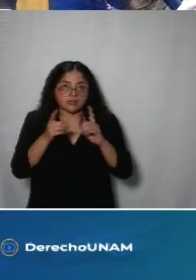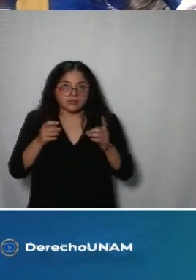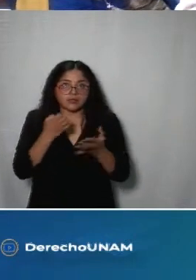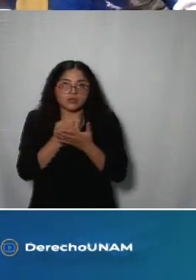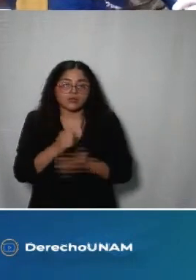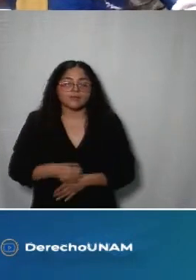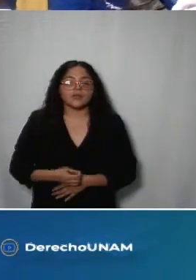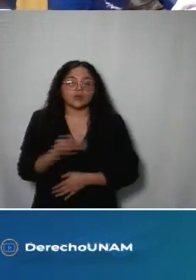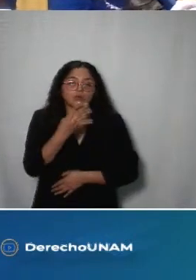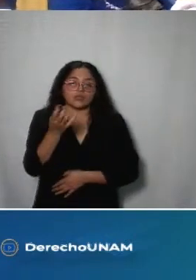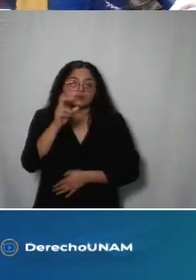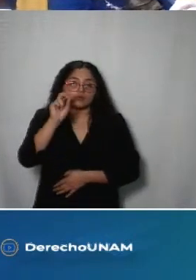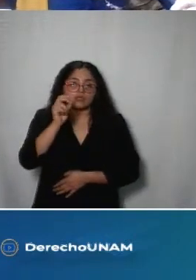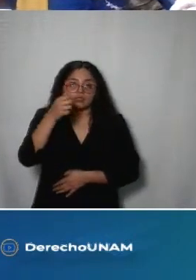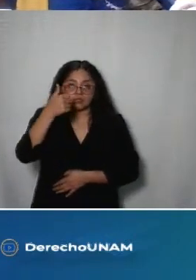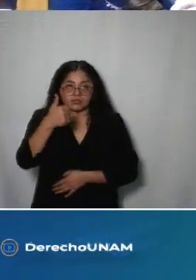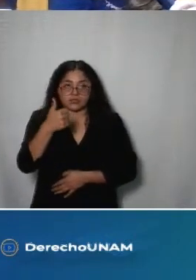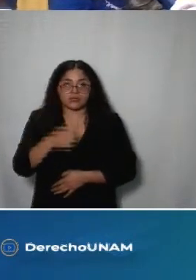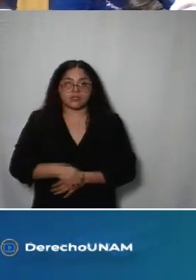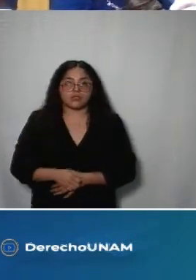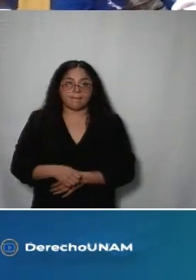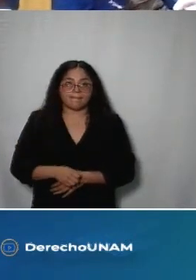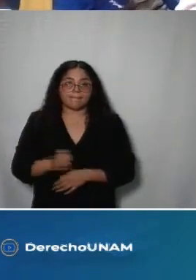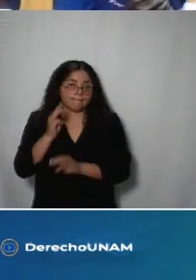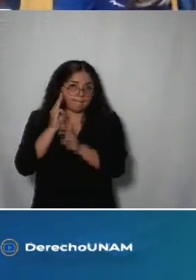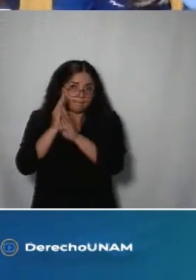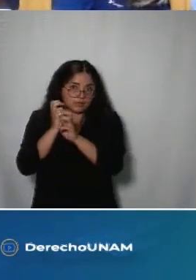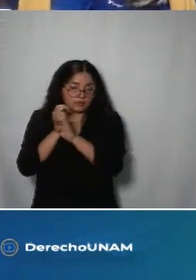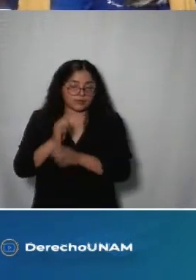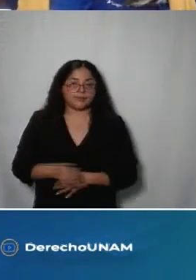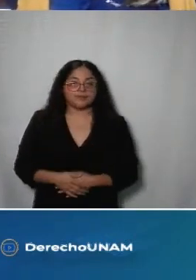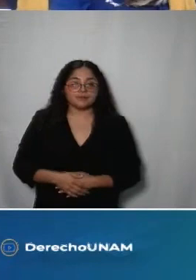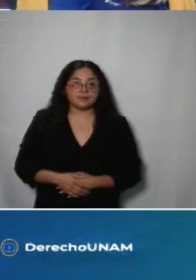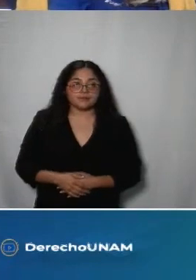Económico y 436 del Metrobús.